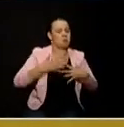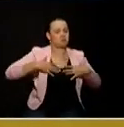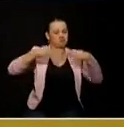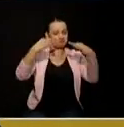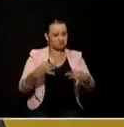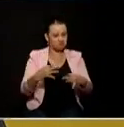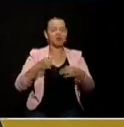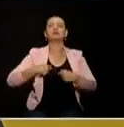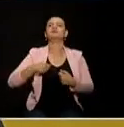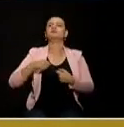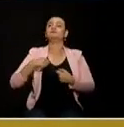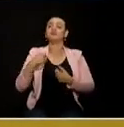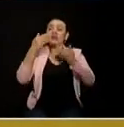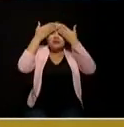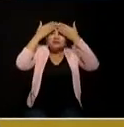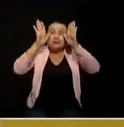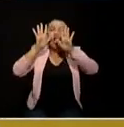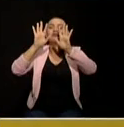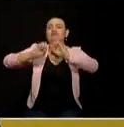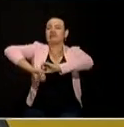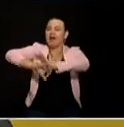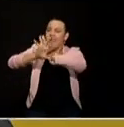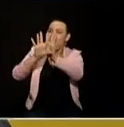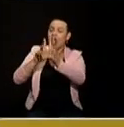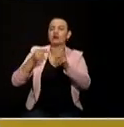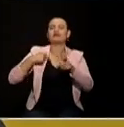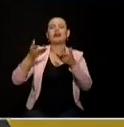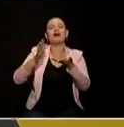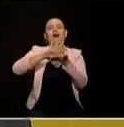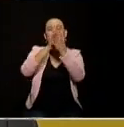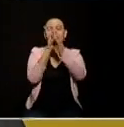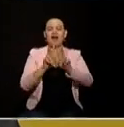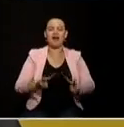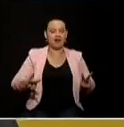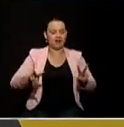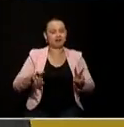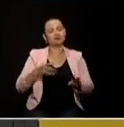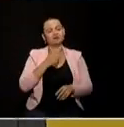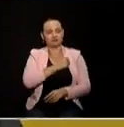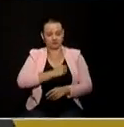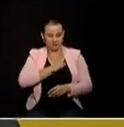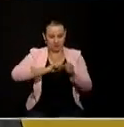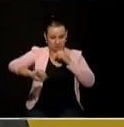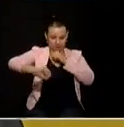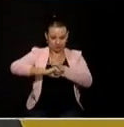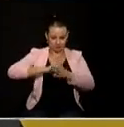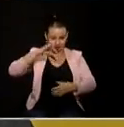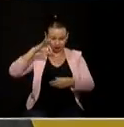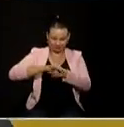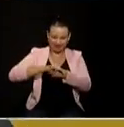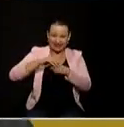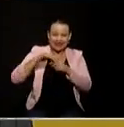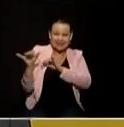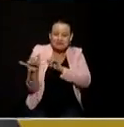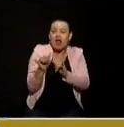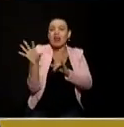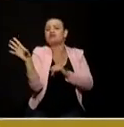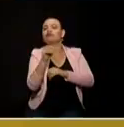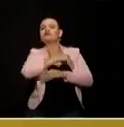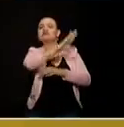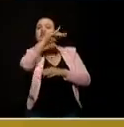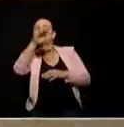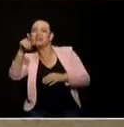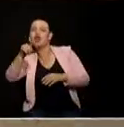transparencia democrática y un ambiente armónico llegó la hora de votar por alguien que garantice que el sol brille para todas y todos los